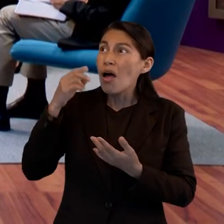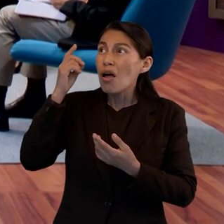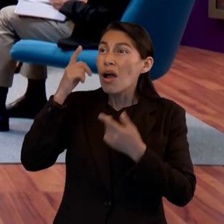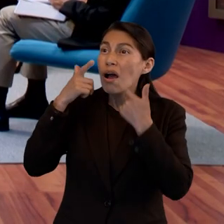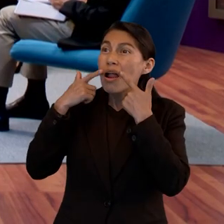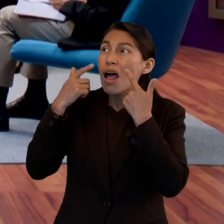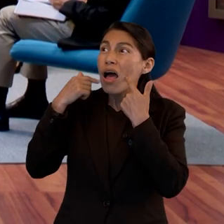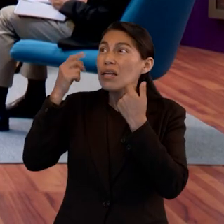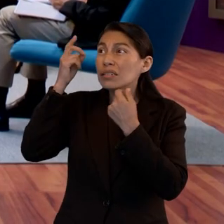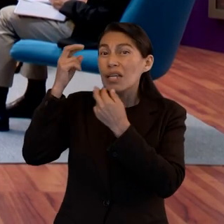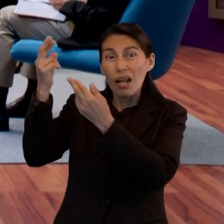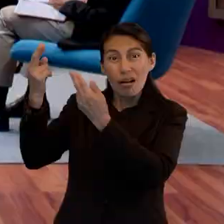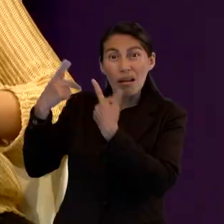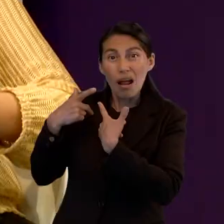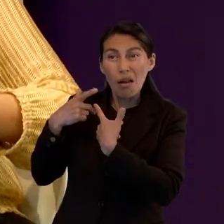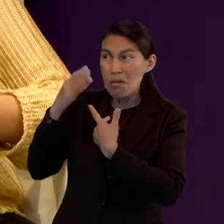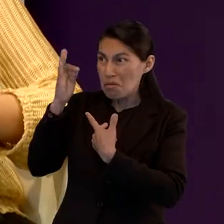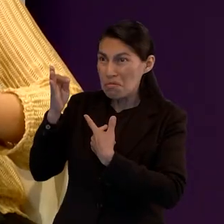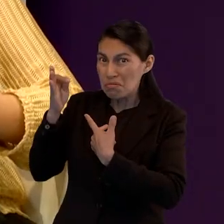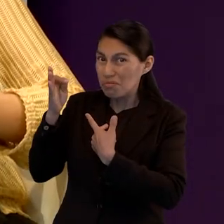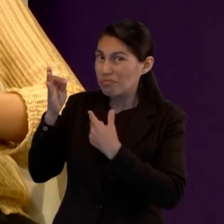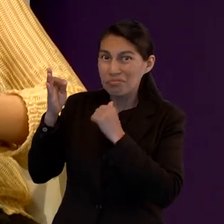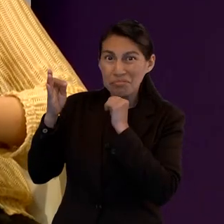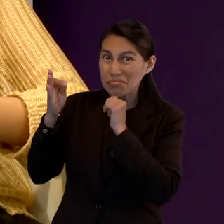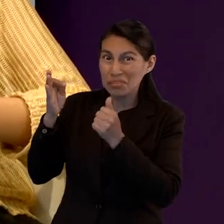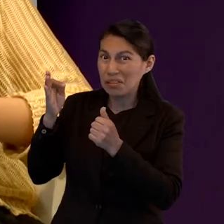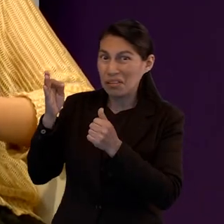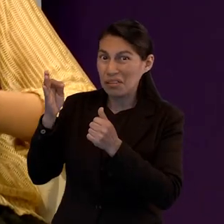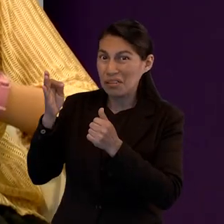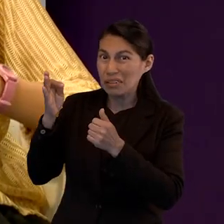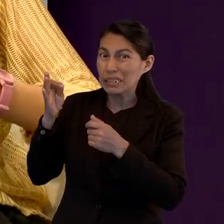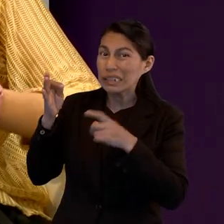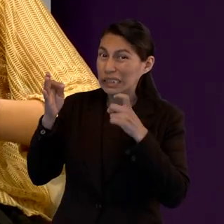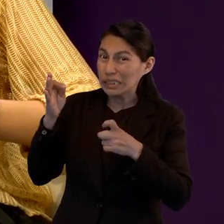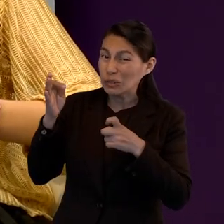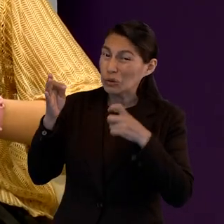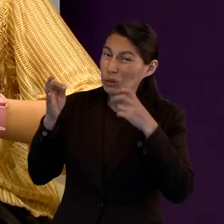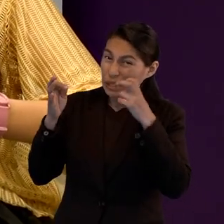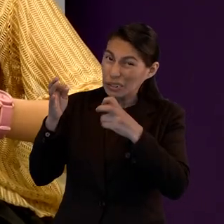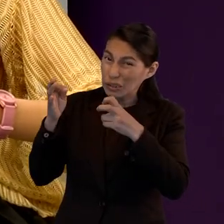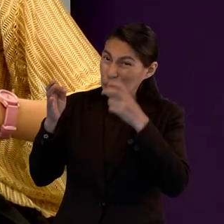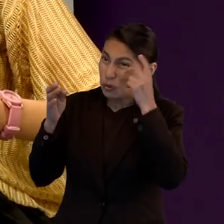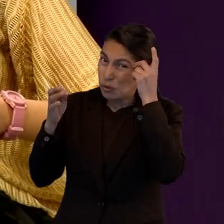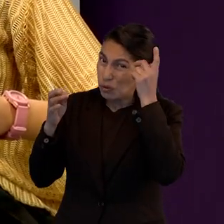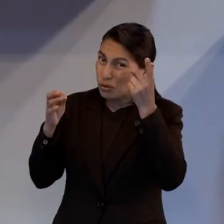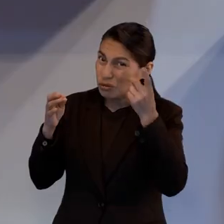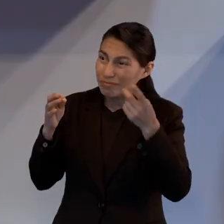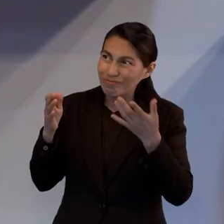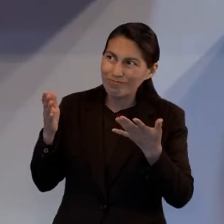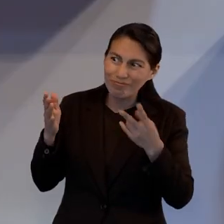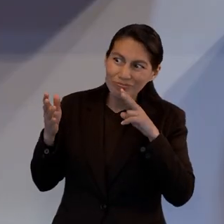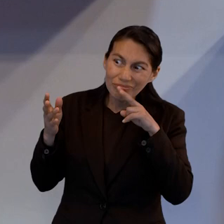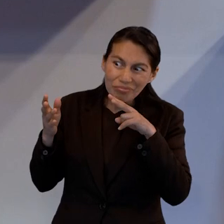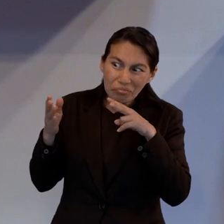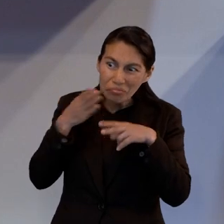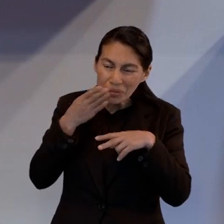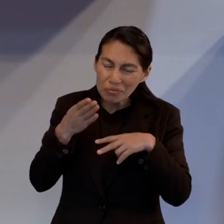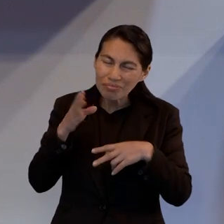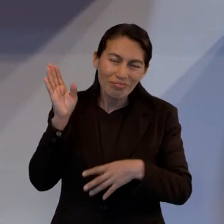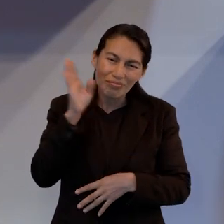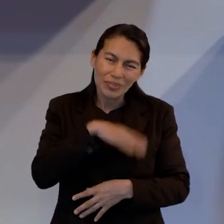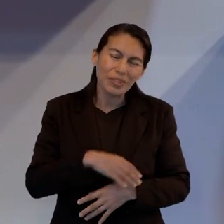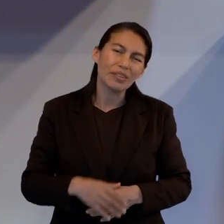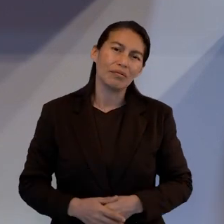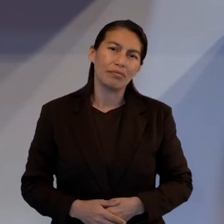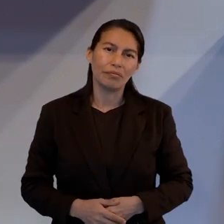gracia a Dios y eso es un insulto al Dios de amor. Muy bien, así es.